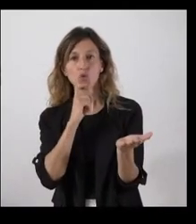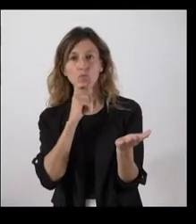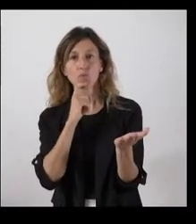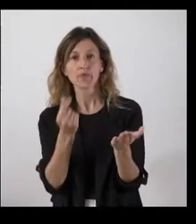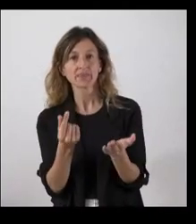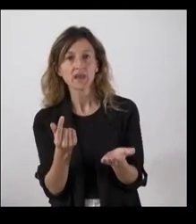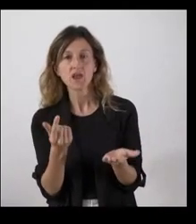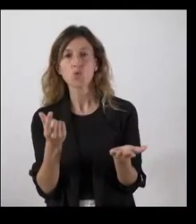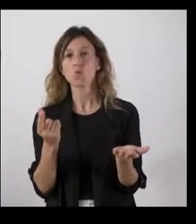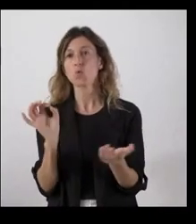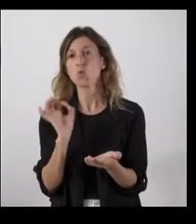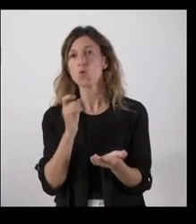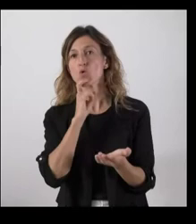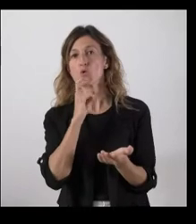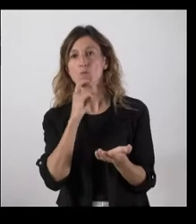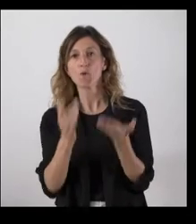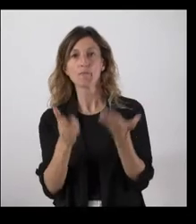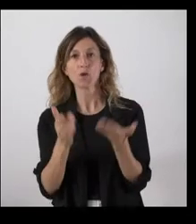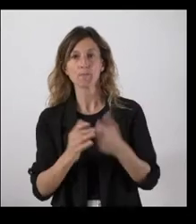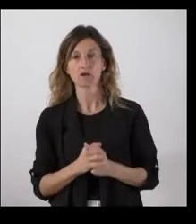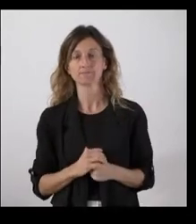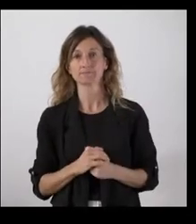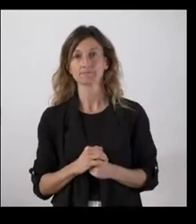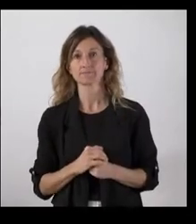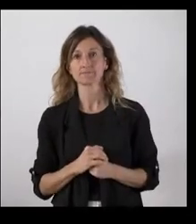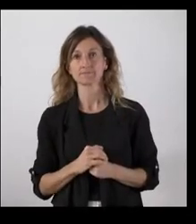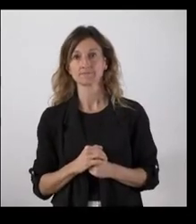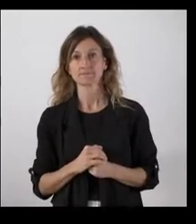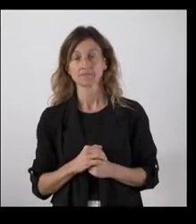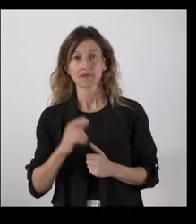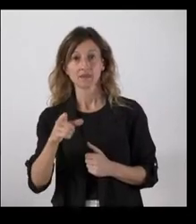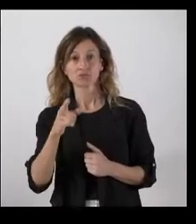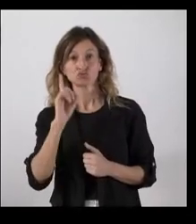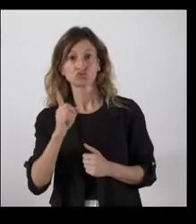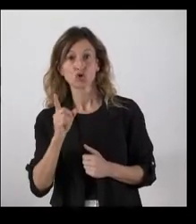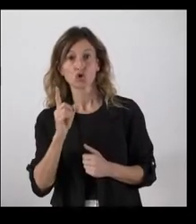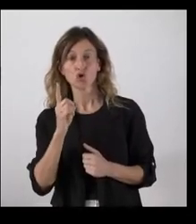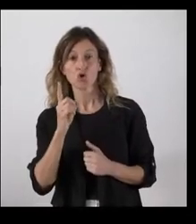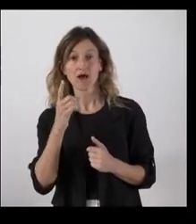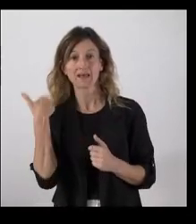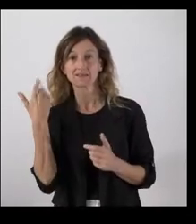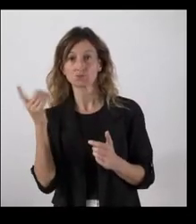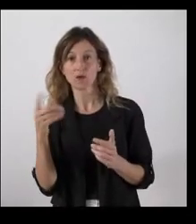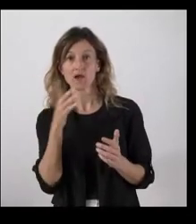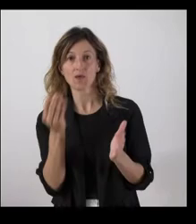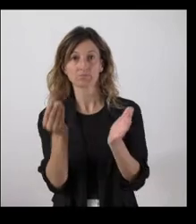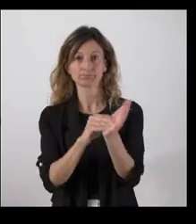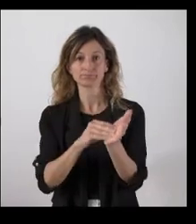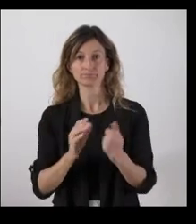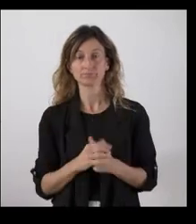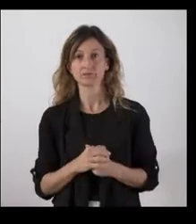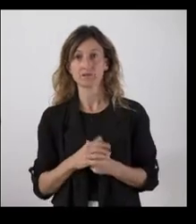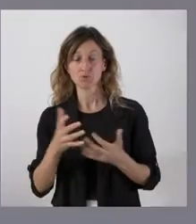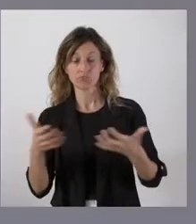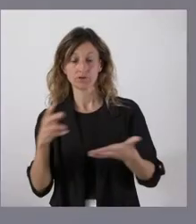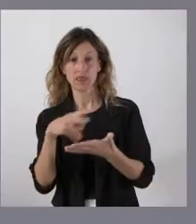económica? ¿Cómo se va a baremar eso? Bueno, Porque eso sí que es la salvedad que se ha introducido, que antes no estaba, por lo que leo aquí.